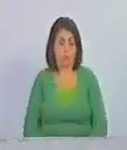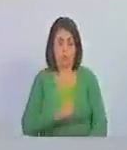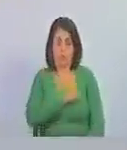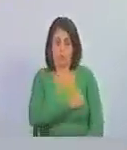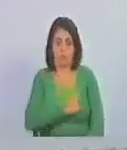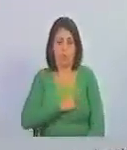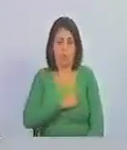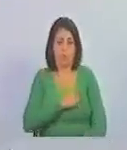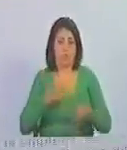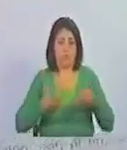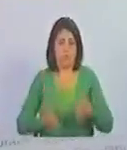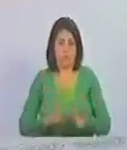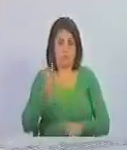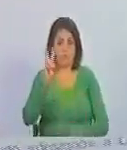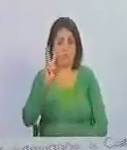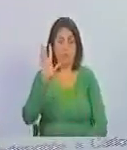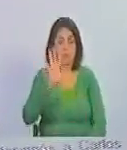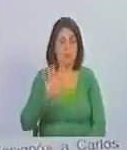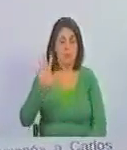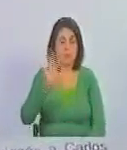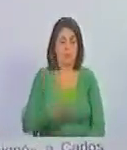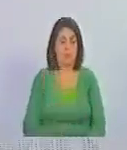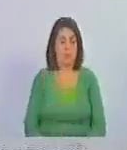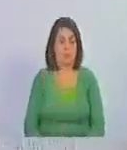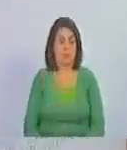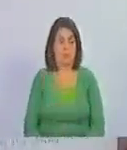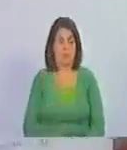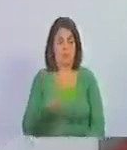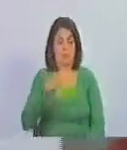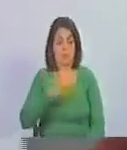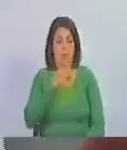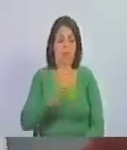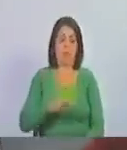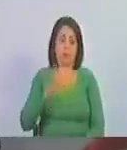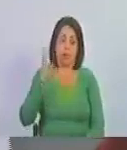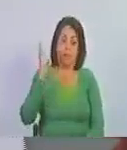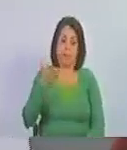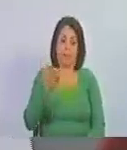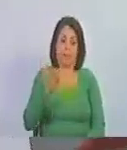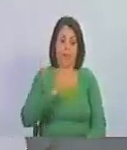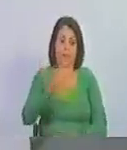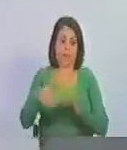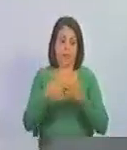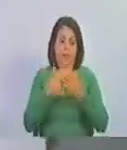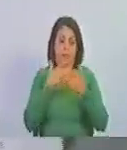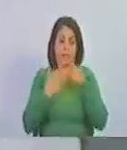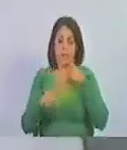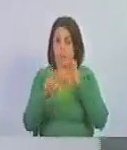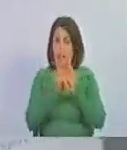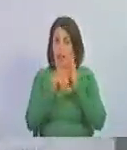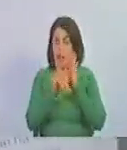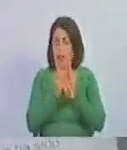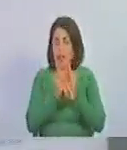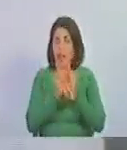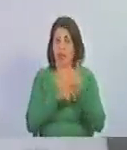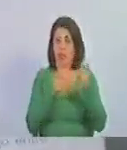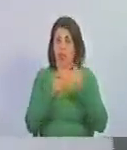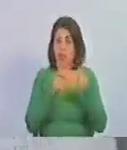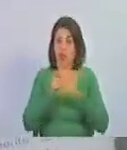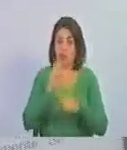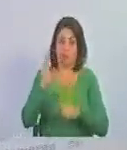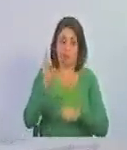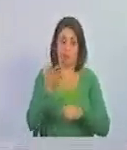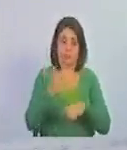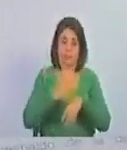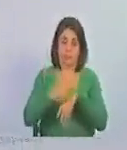lamentablemente nació en Venezuela este señor tiene que pagar según lo que dice la ley de extinción de dominio por